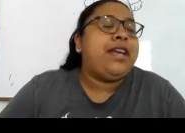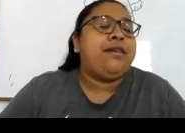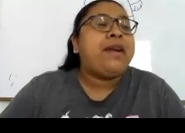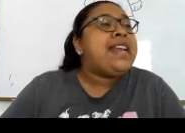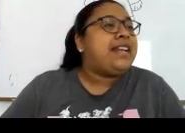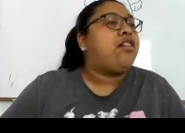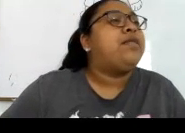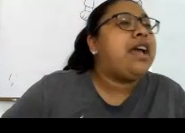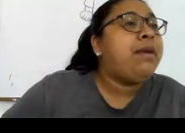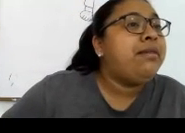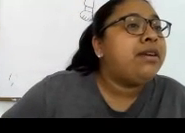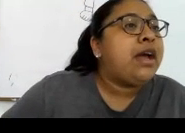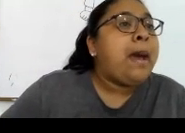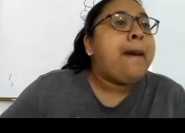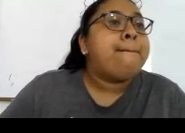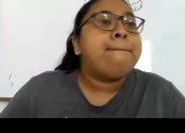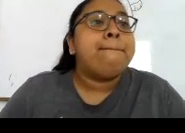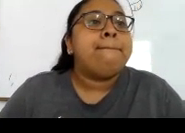Brailler ¿Cómo se llama?